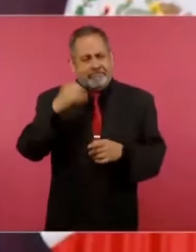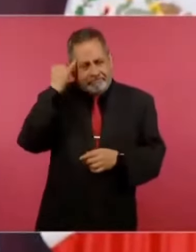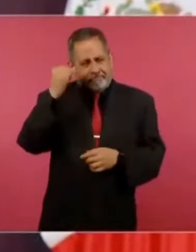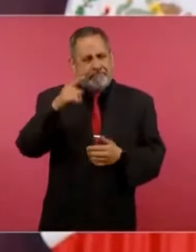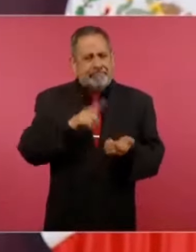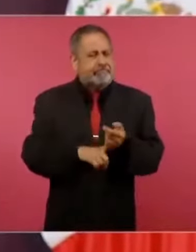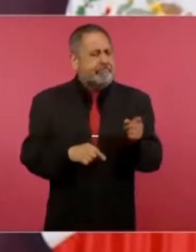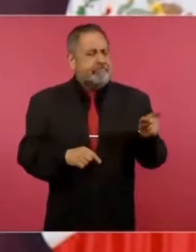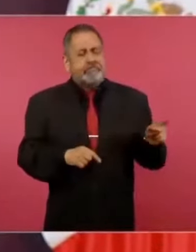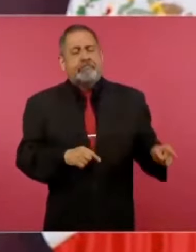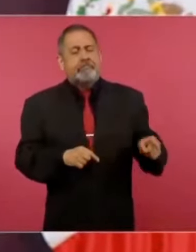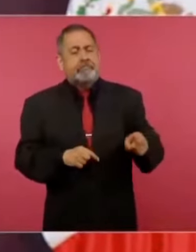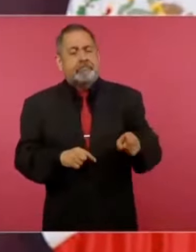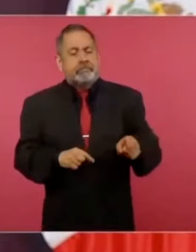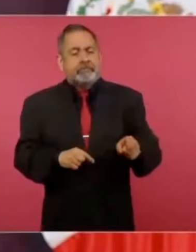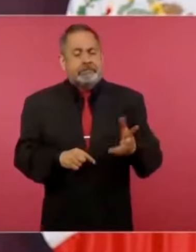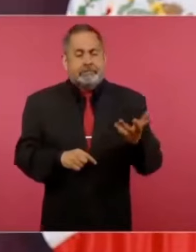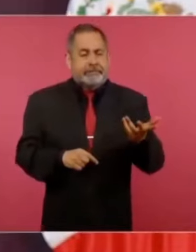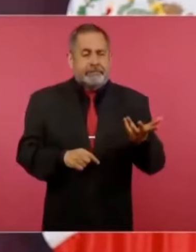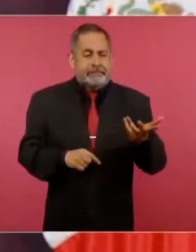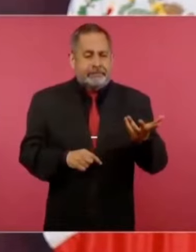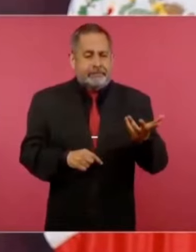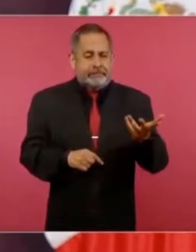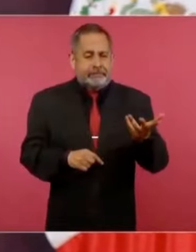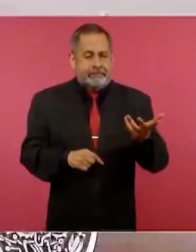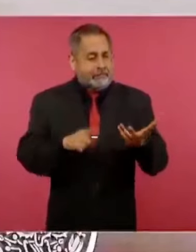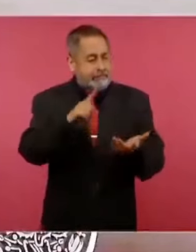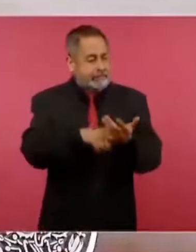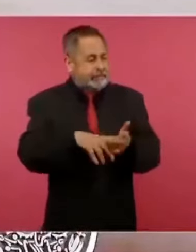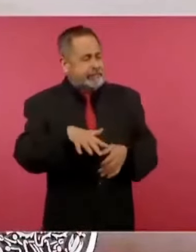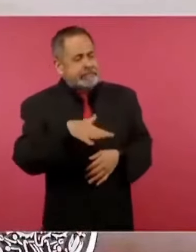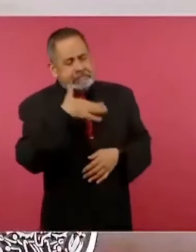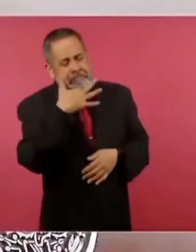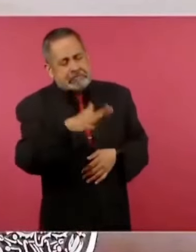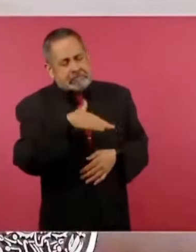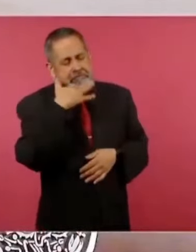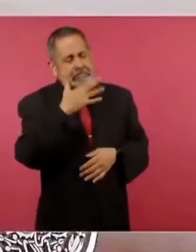crearle a los corruptos